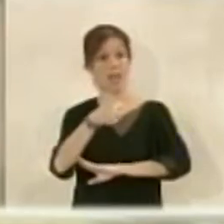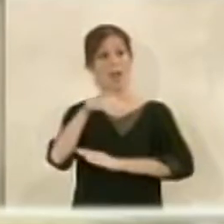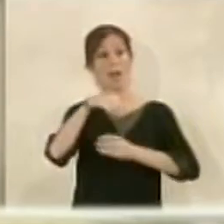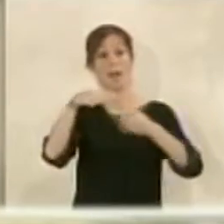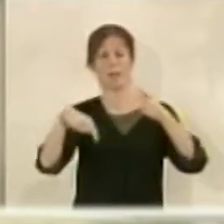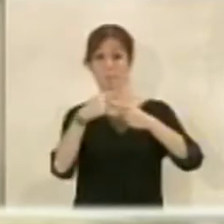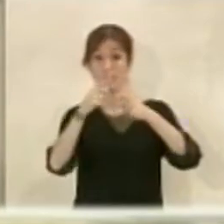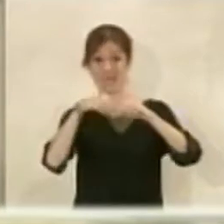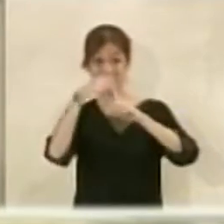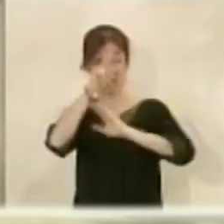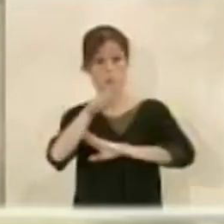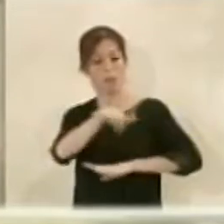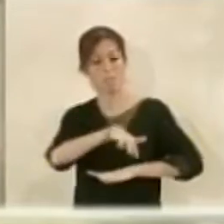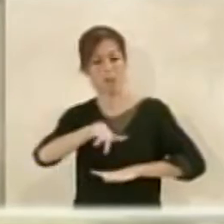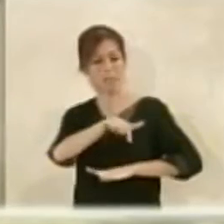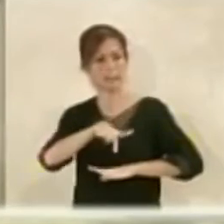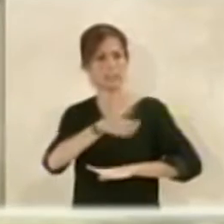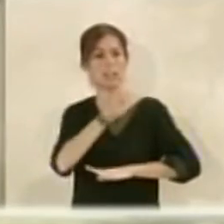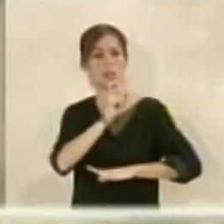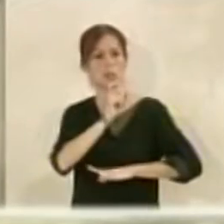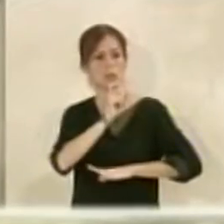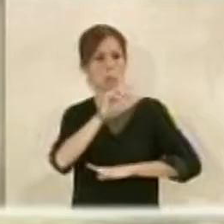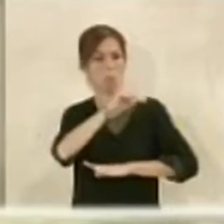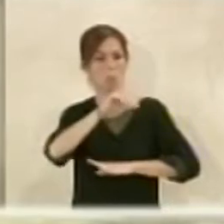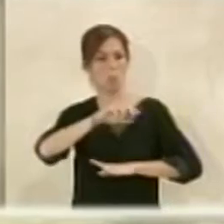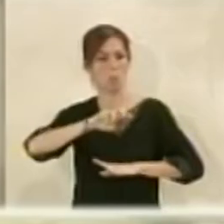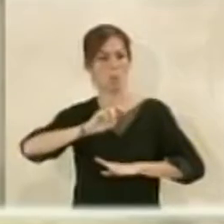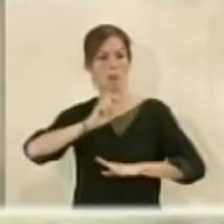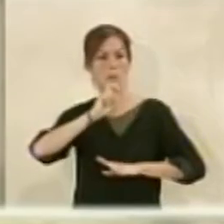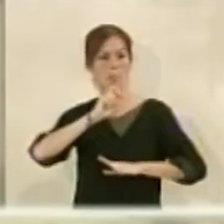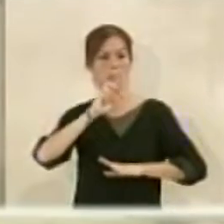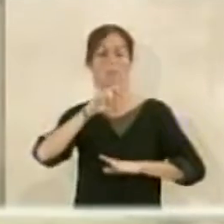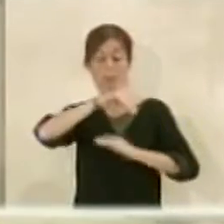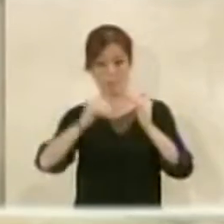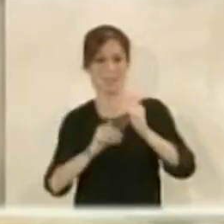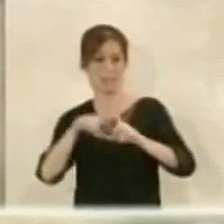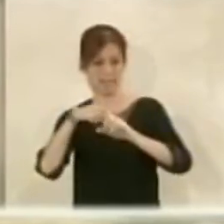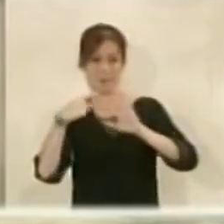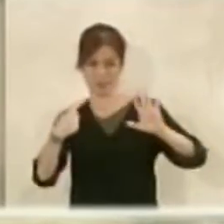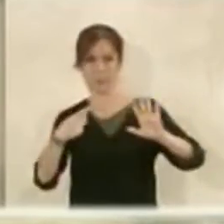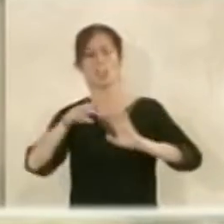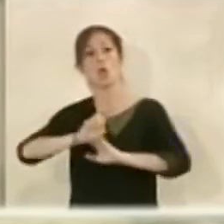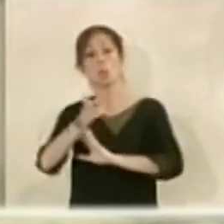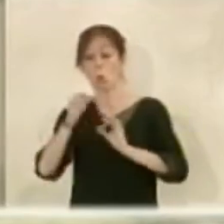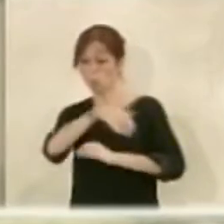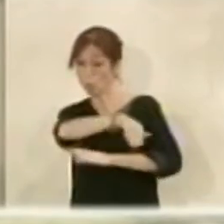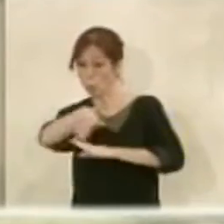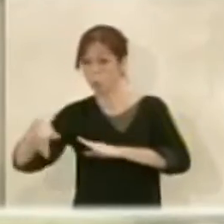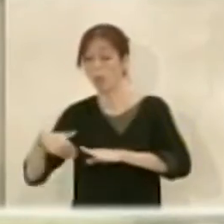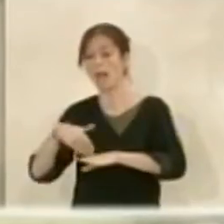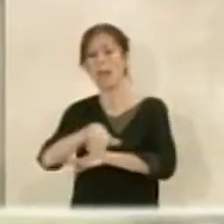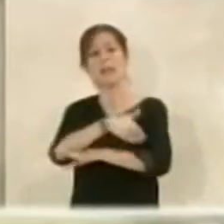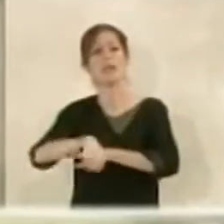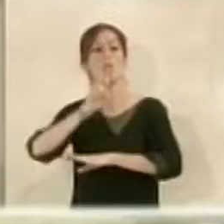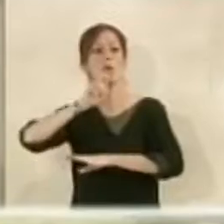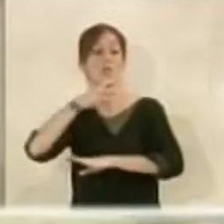una pequeña parte pues se va a quedar con baja más seis y la otra parte que es la que da la vuelta justamente entre UIS por